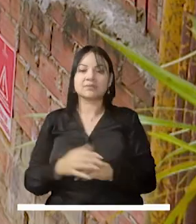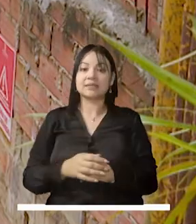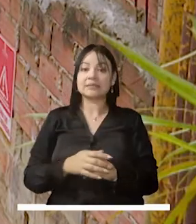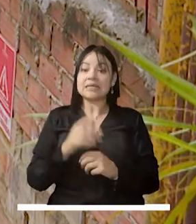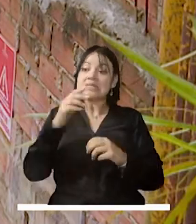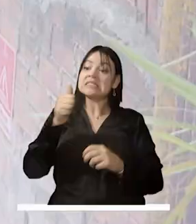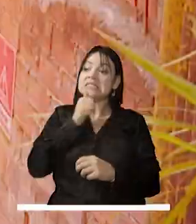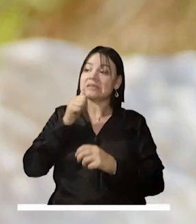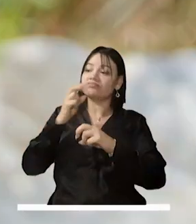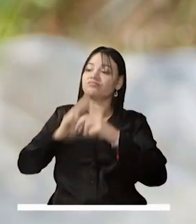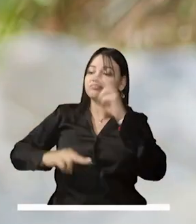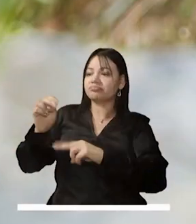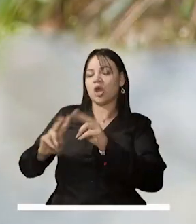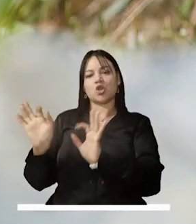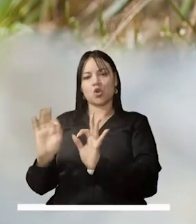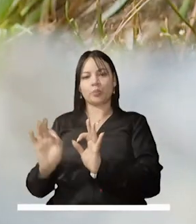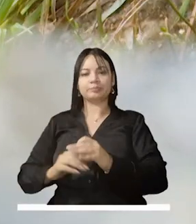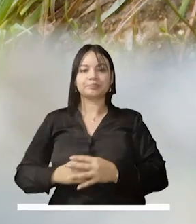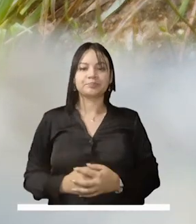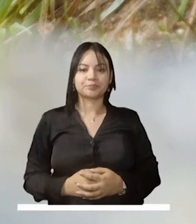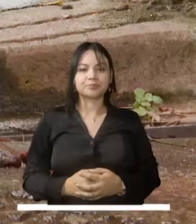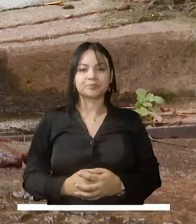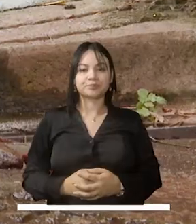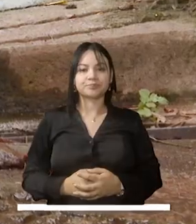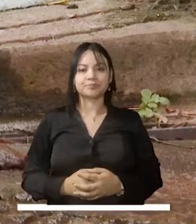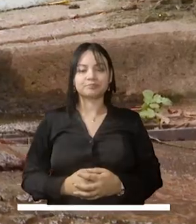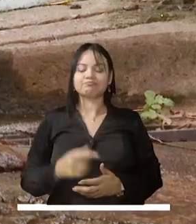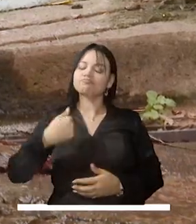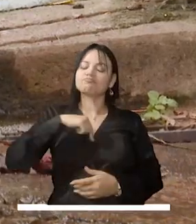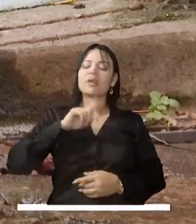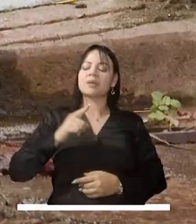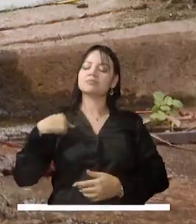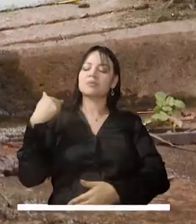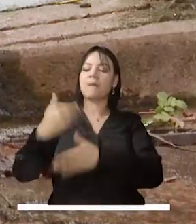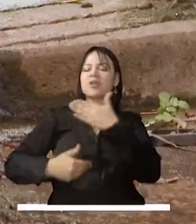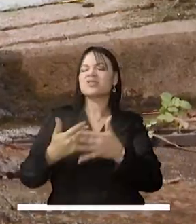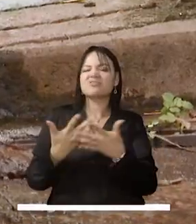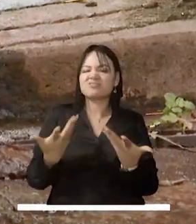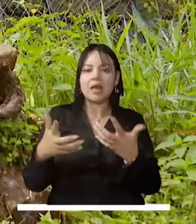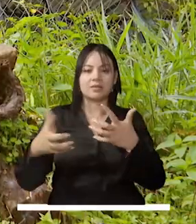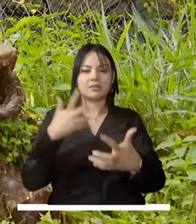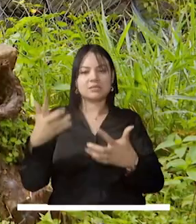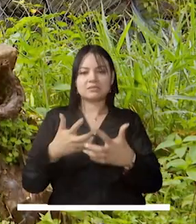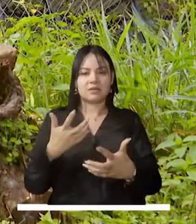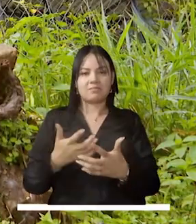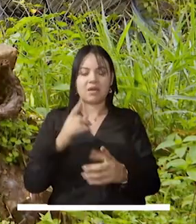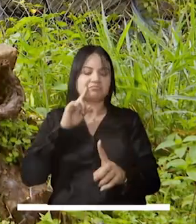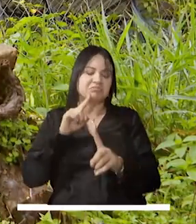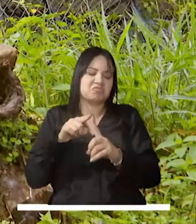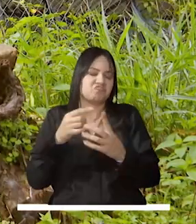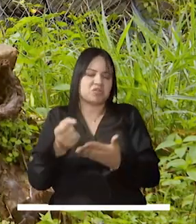puede ser cemento. El proceso que tenemos como Pelto, que es un sistema que nos